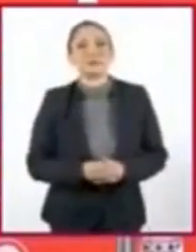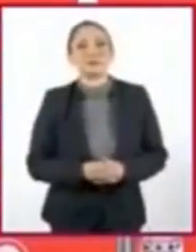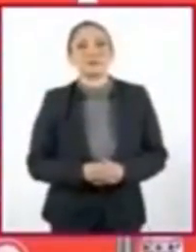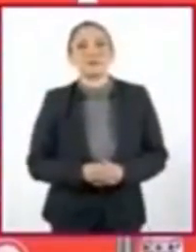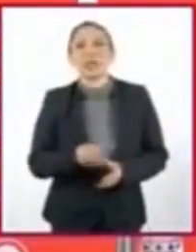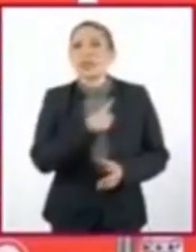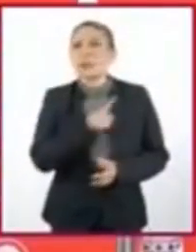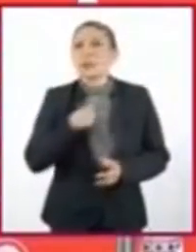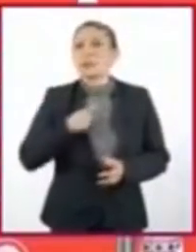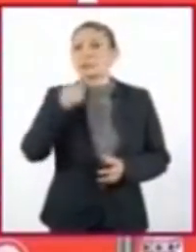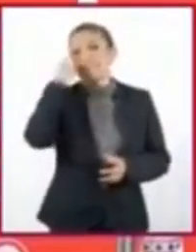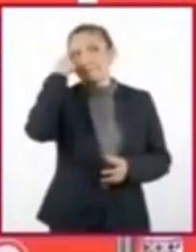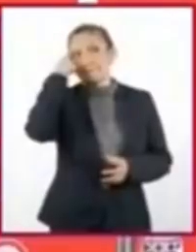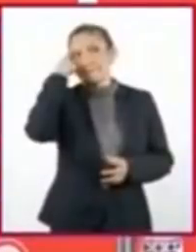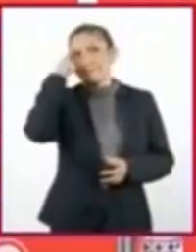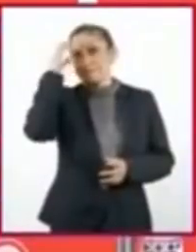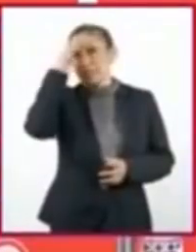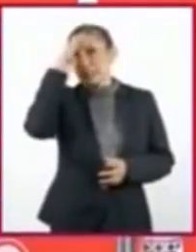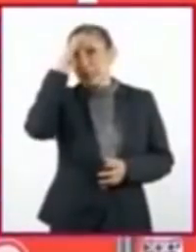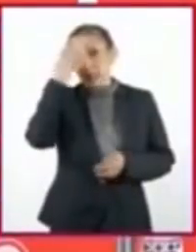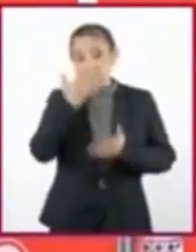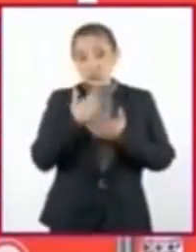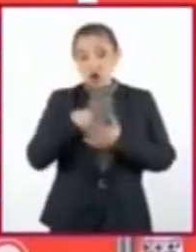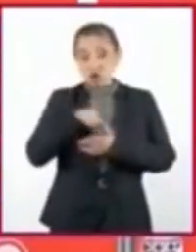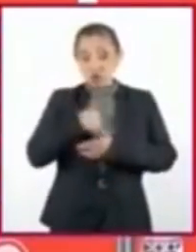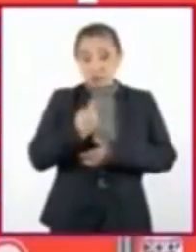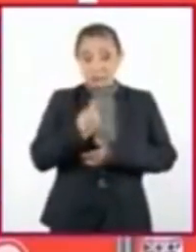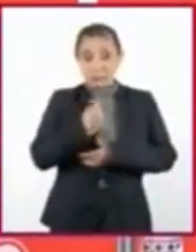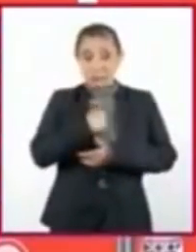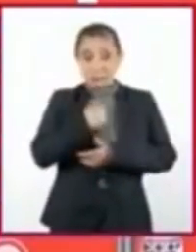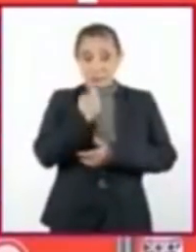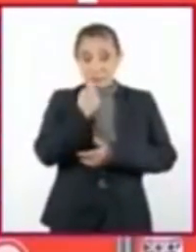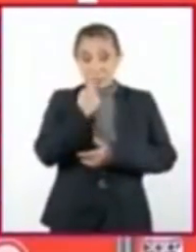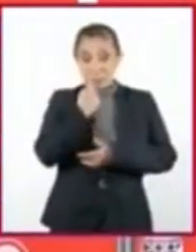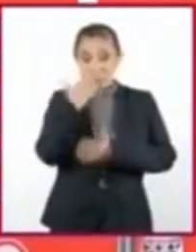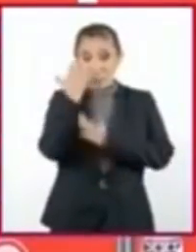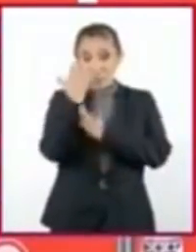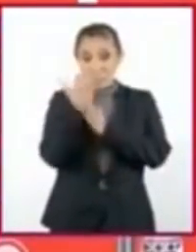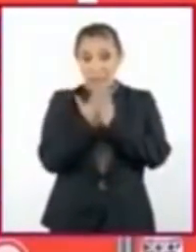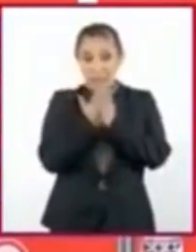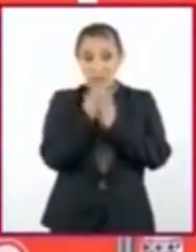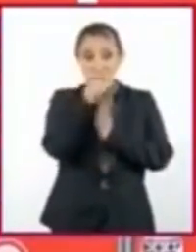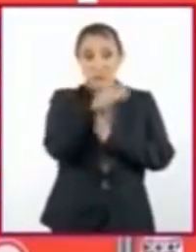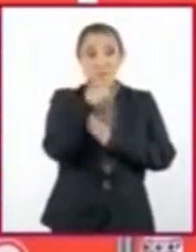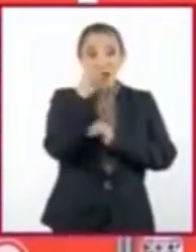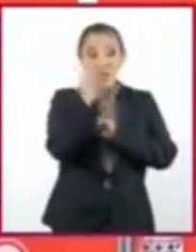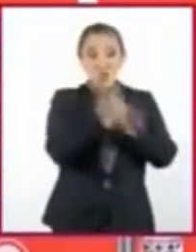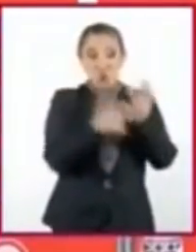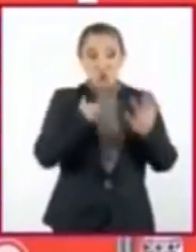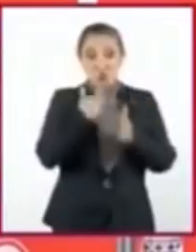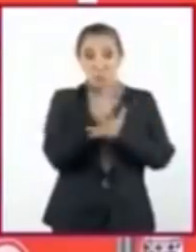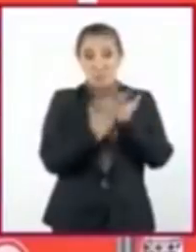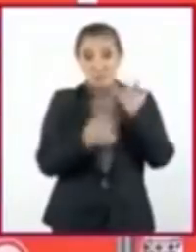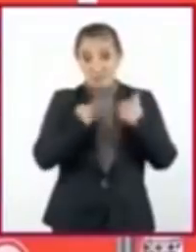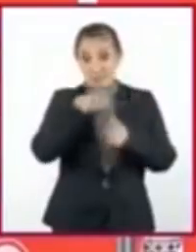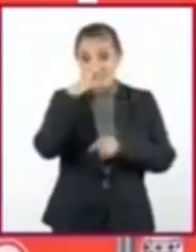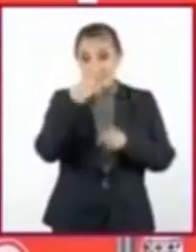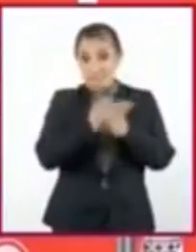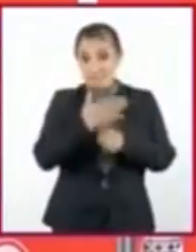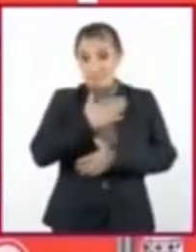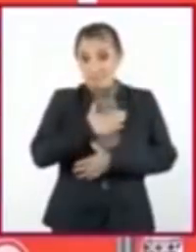Debemos ser conscientes que en nuestras manos está la reducción de este y muchos residuos que generamos todos los días.